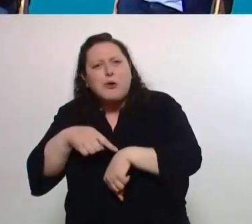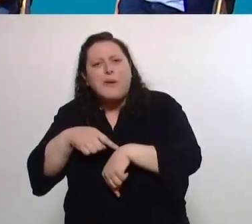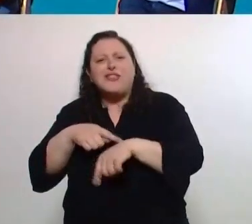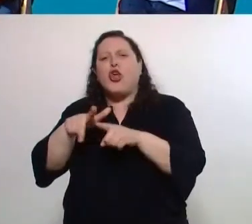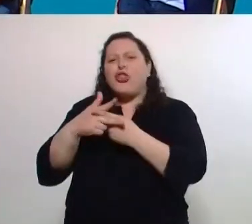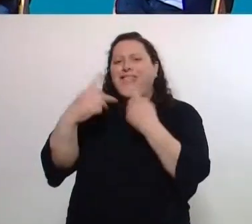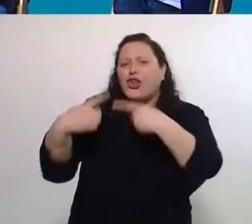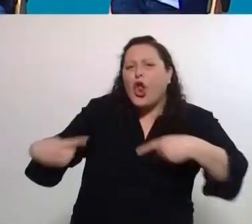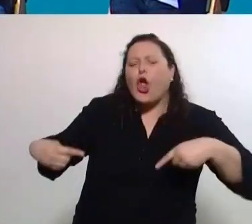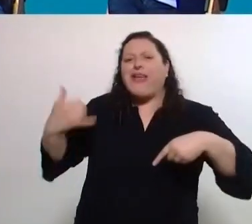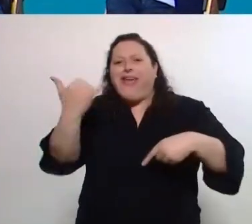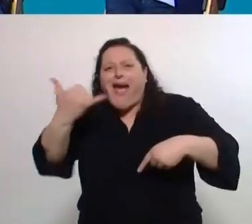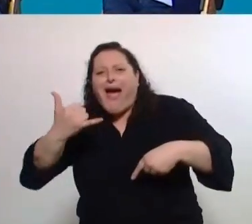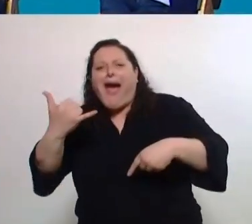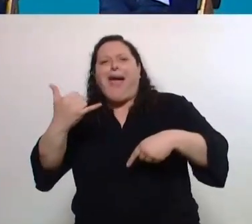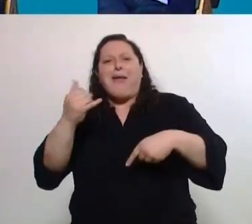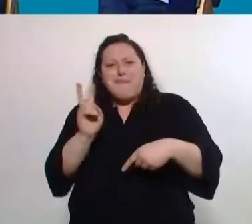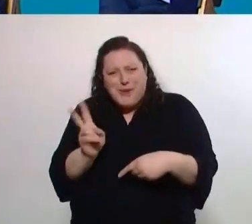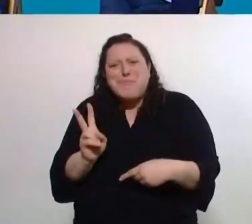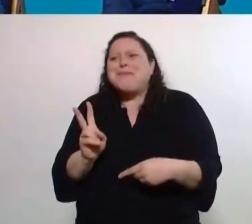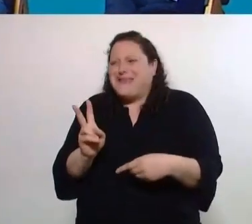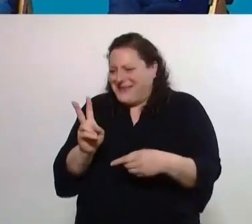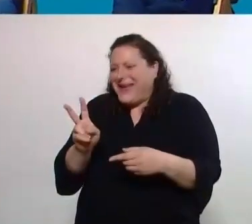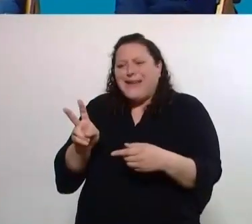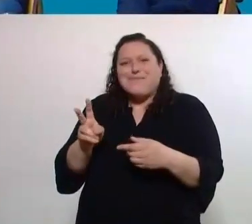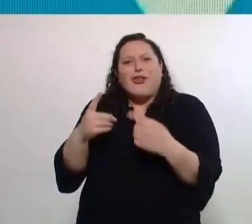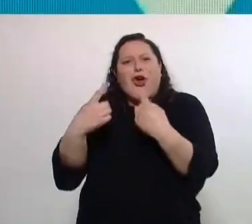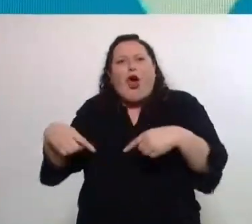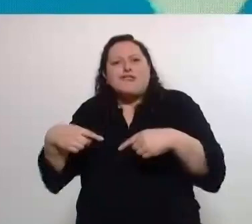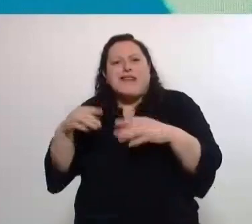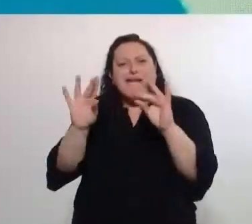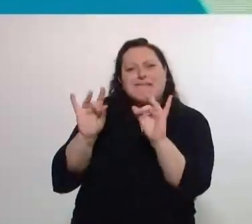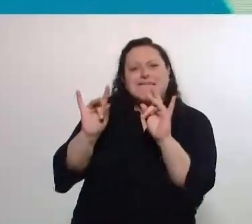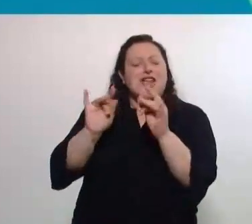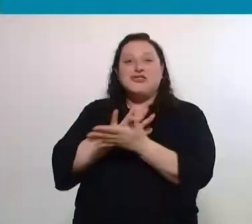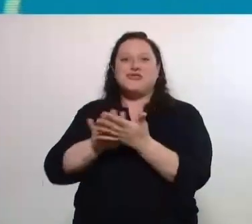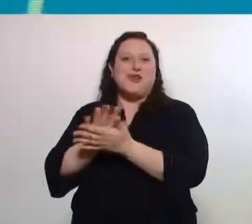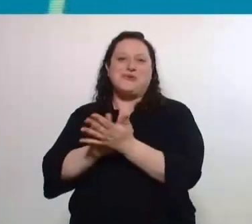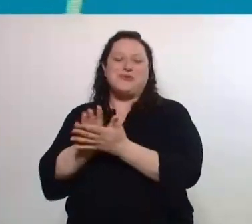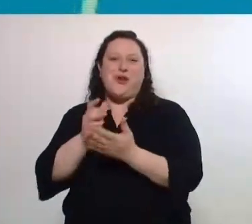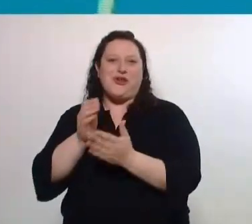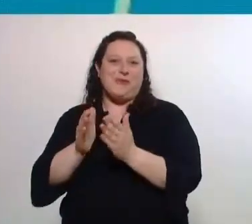resolver muchas de las cosas que ya nos quedaron